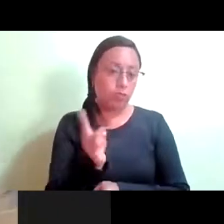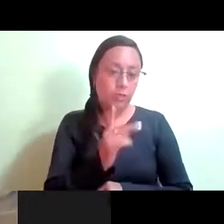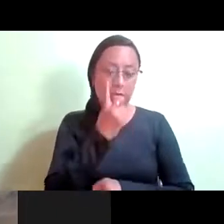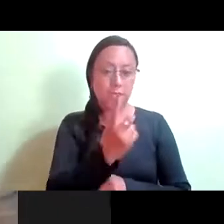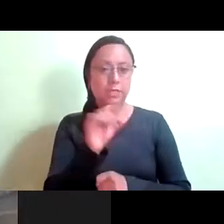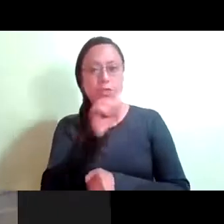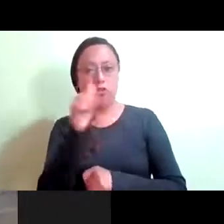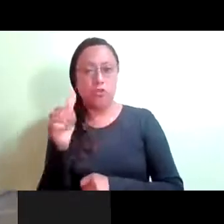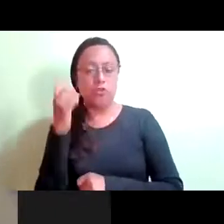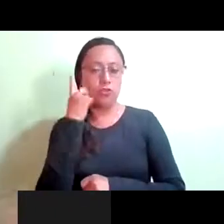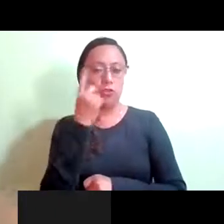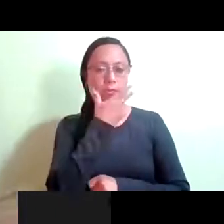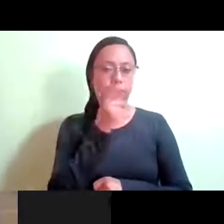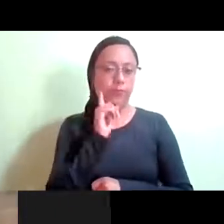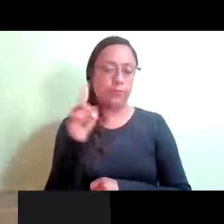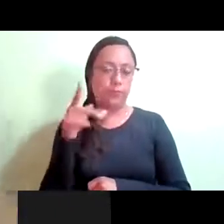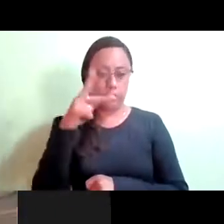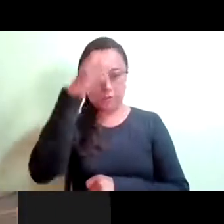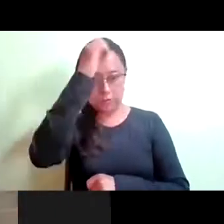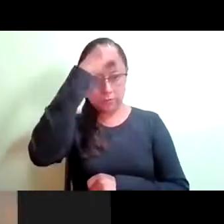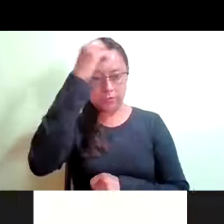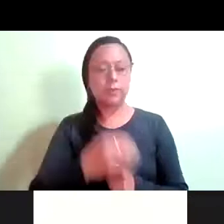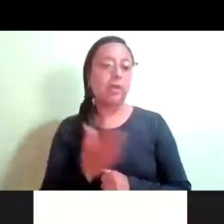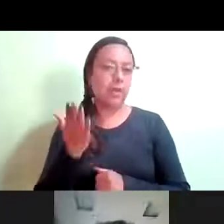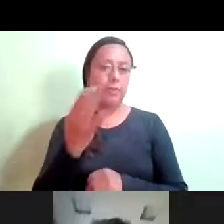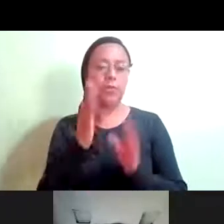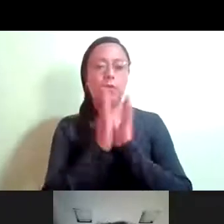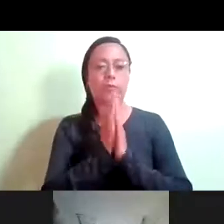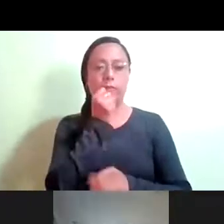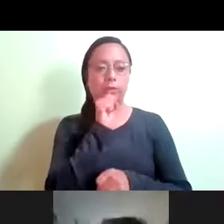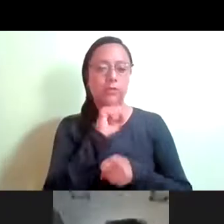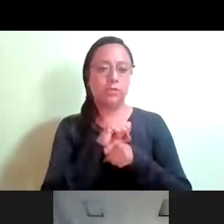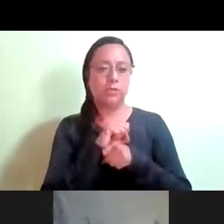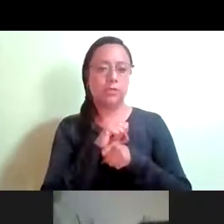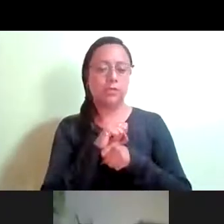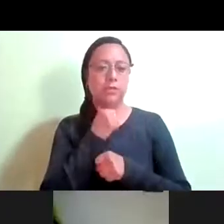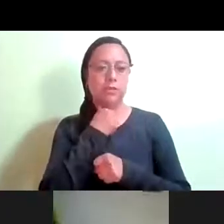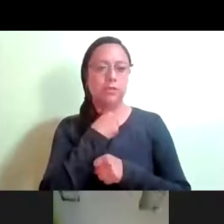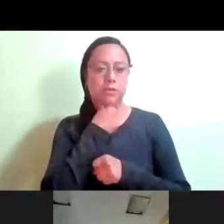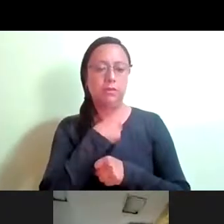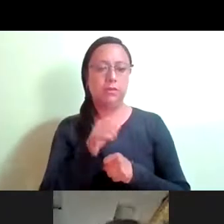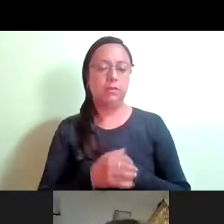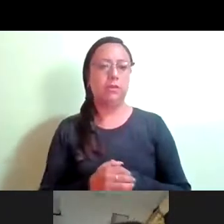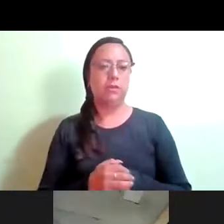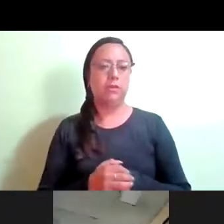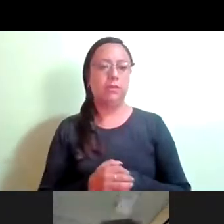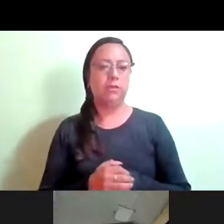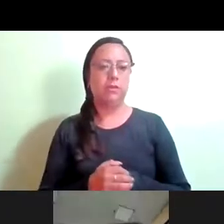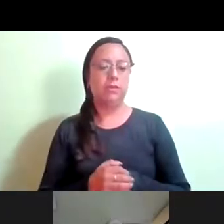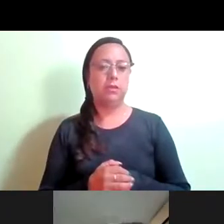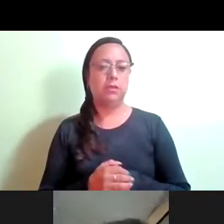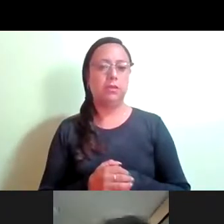diputados, pues, también tengan su propia opinión. Entonces, le pido a la secretaria que continúe, que continúe con el, que es el